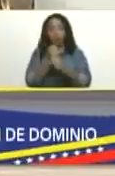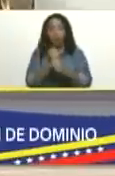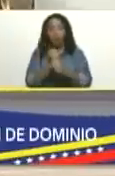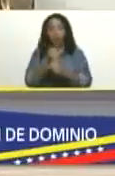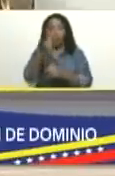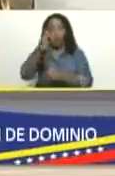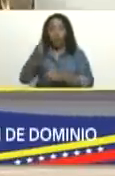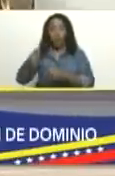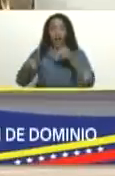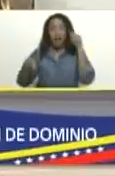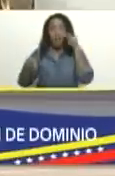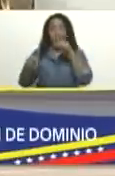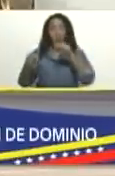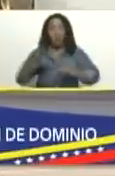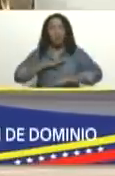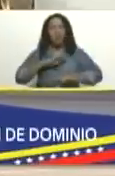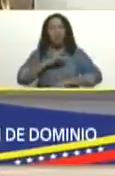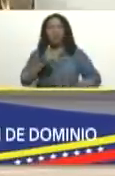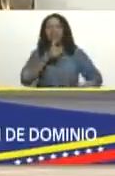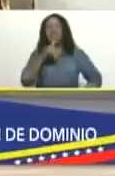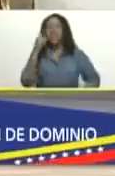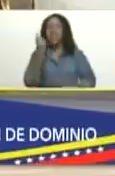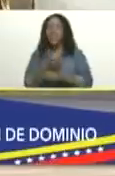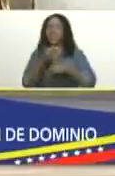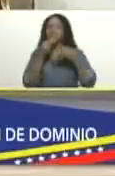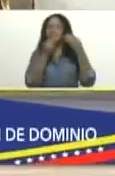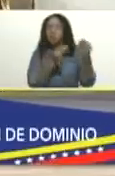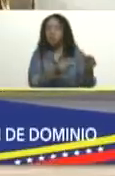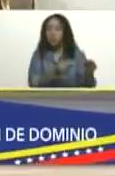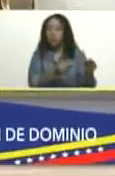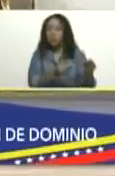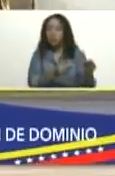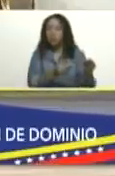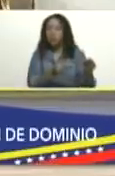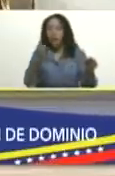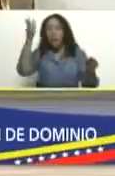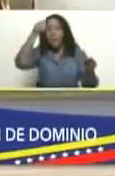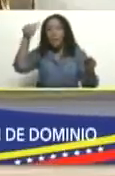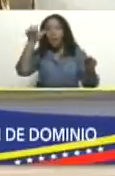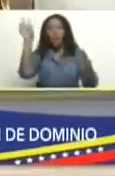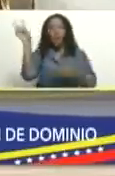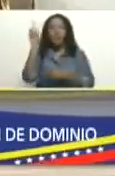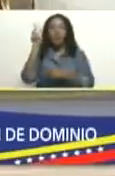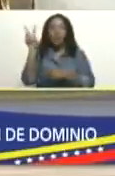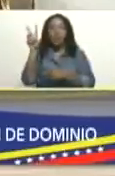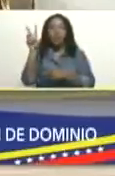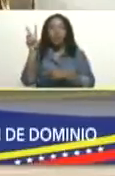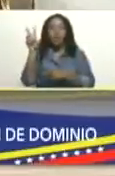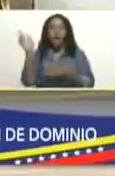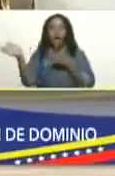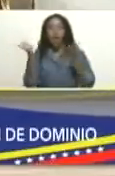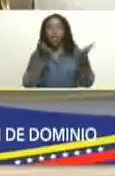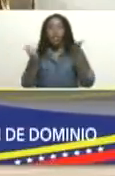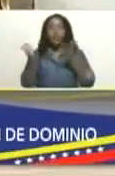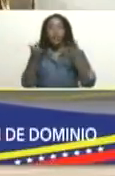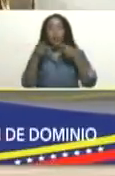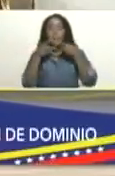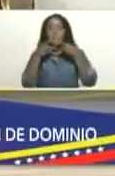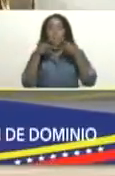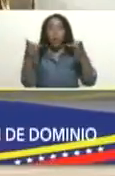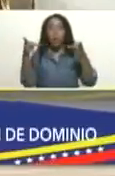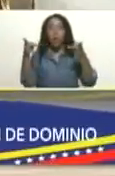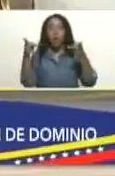y esos bienes para quien deben ir para el pueblo de venezuela para los servicios públicos